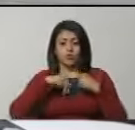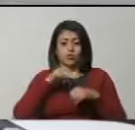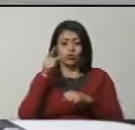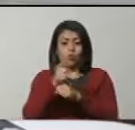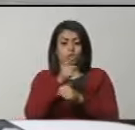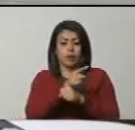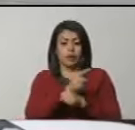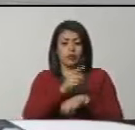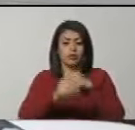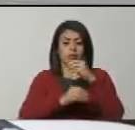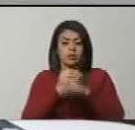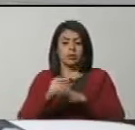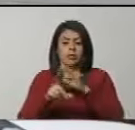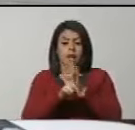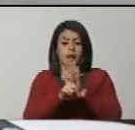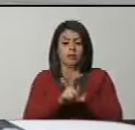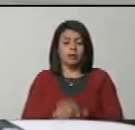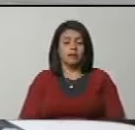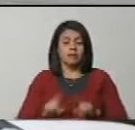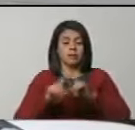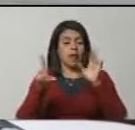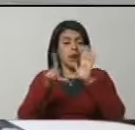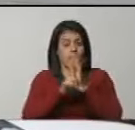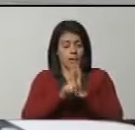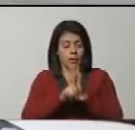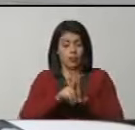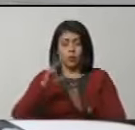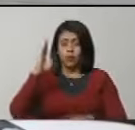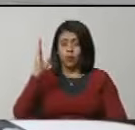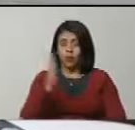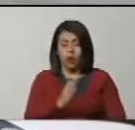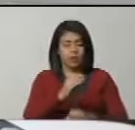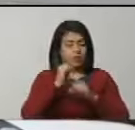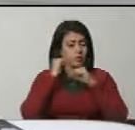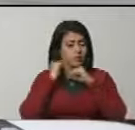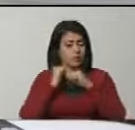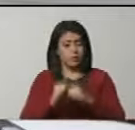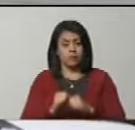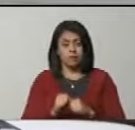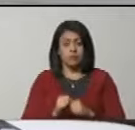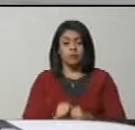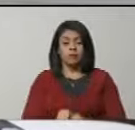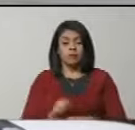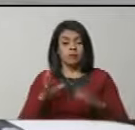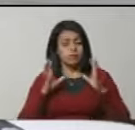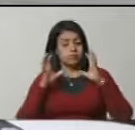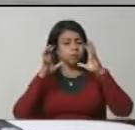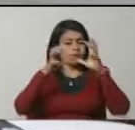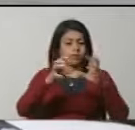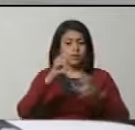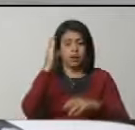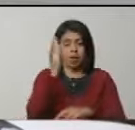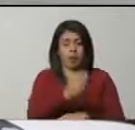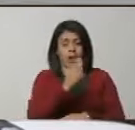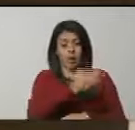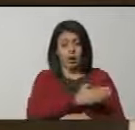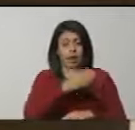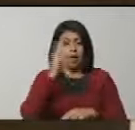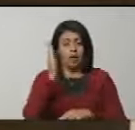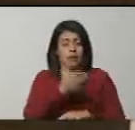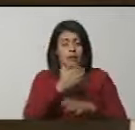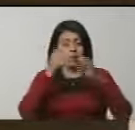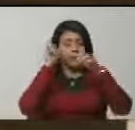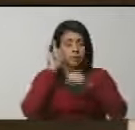obligados a hacer esa ley, una ley severa, draconiana, que castigue a las traidoras,